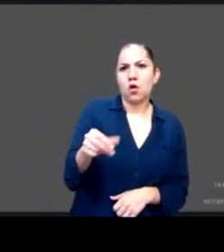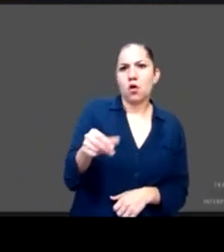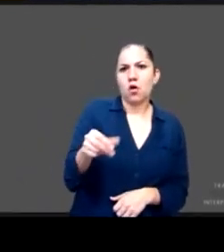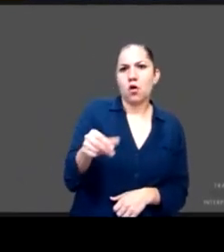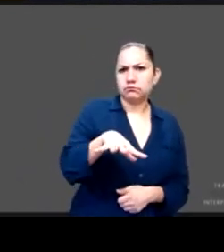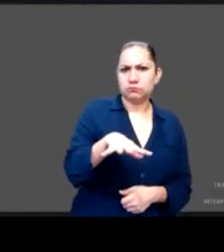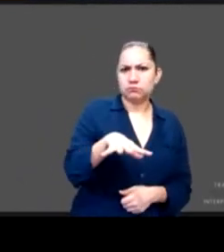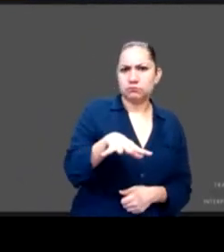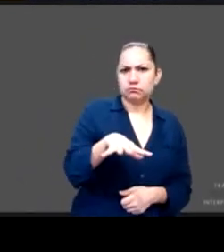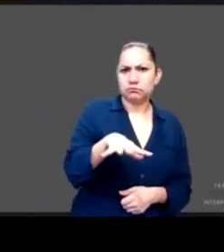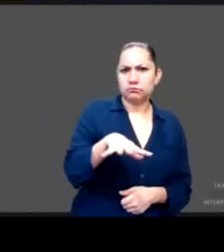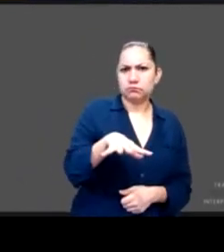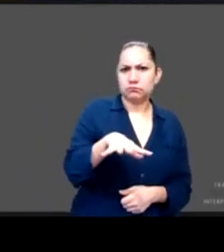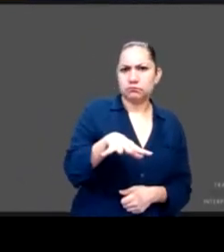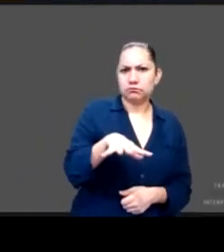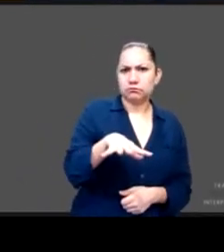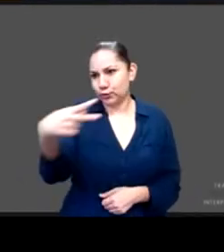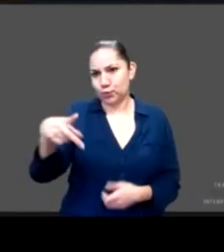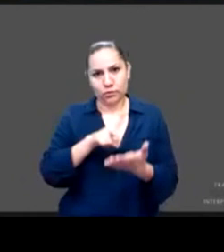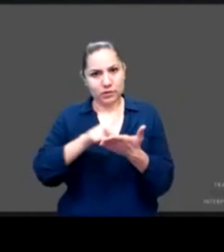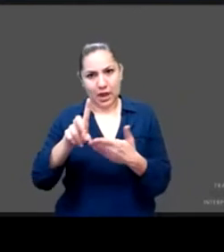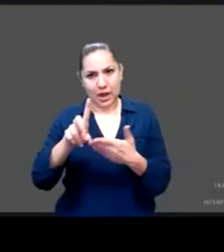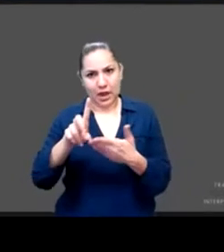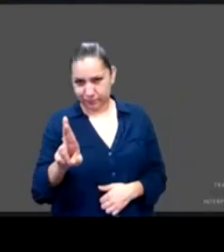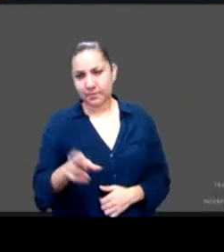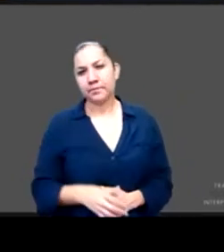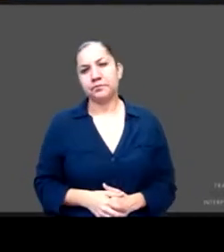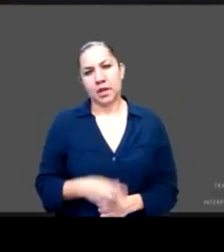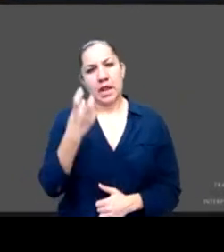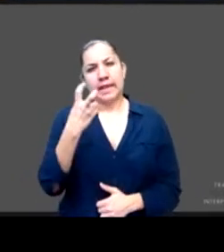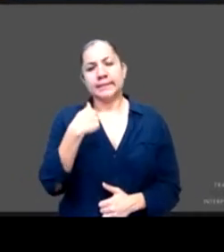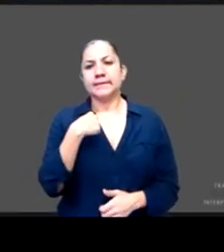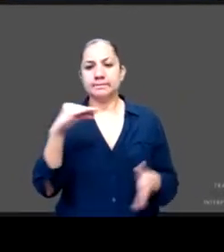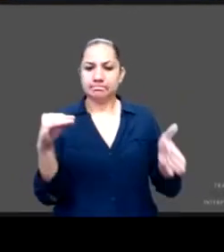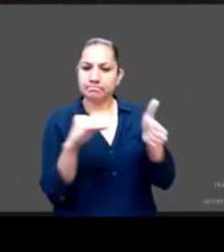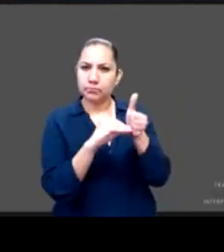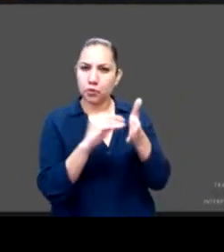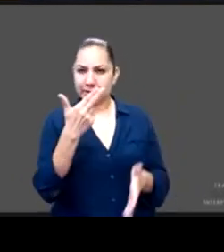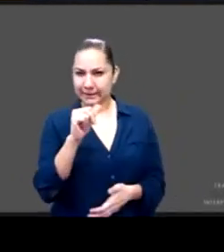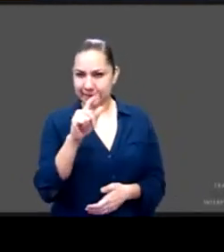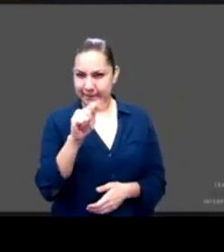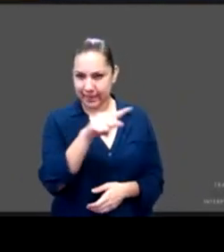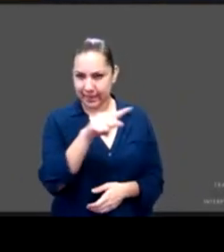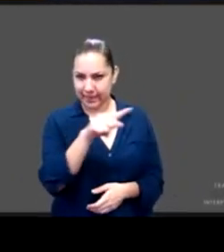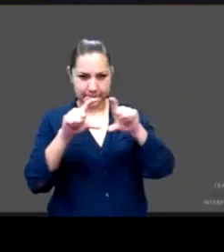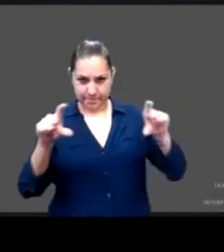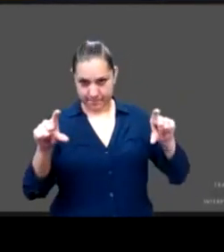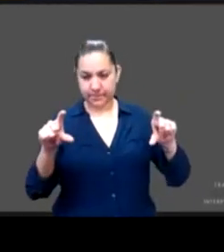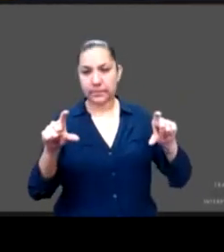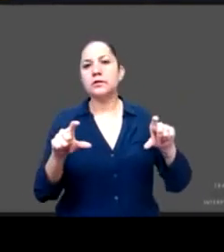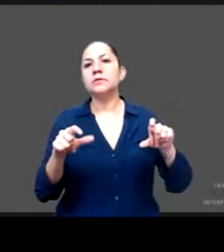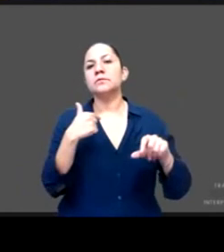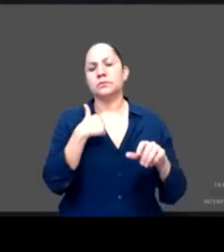ejercicio de sus derechos. Para ello, y lo dejé en el chat de la sesión, hemos